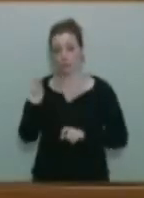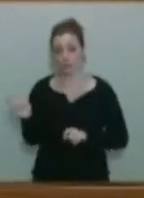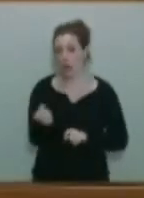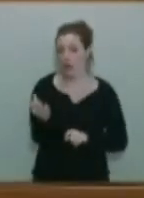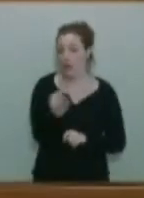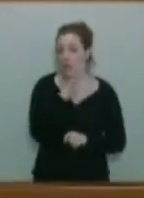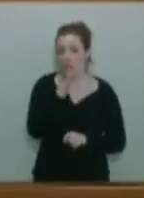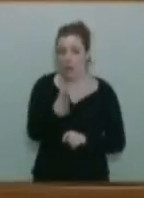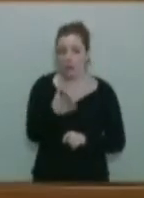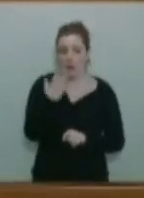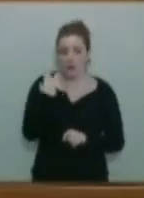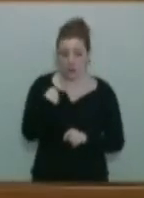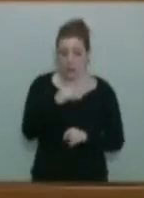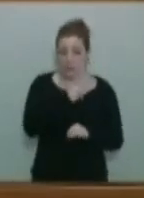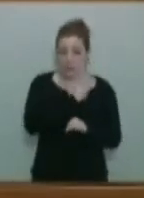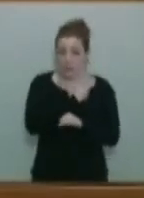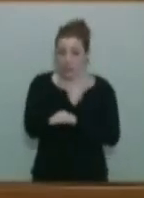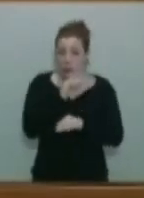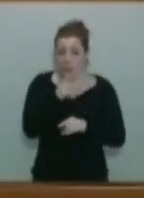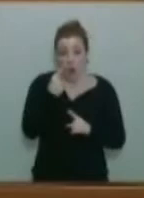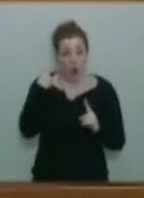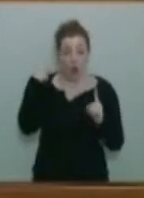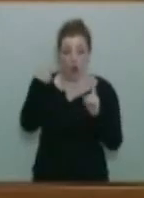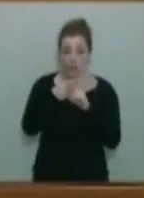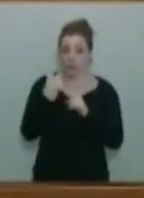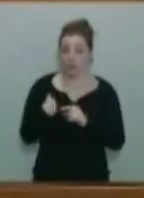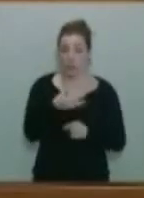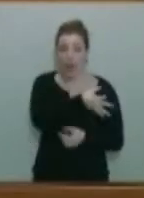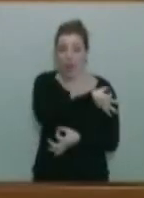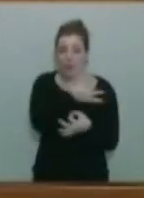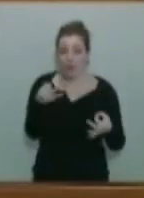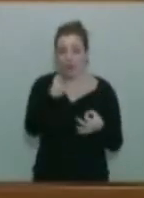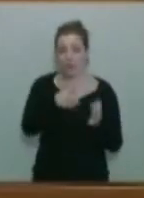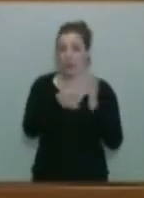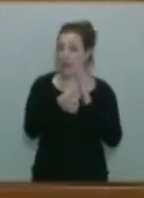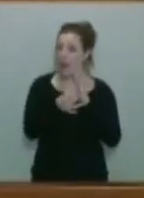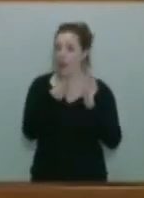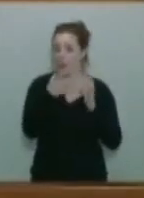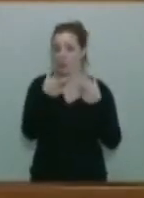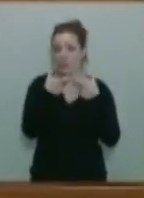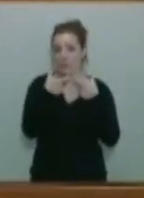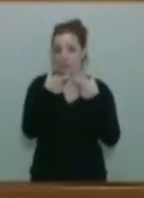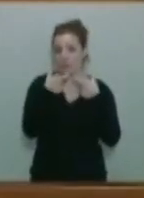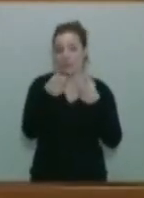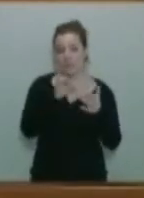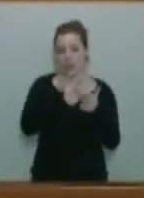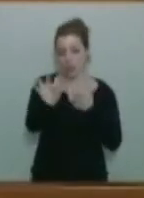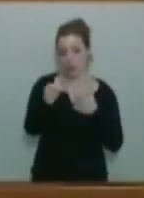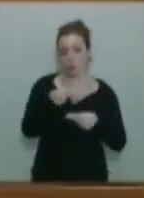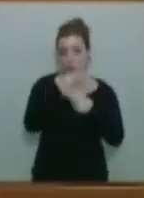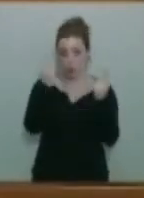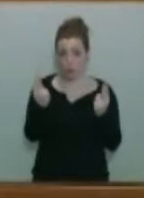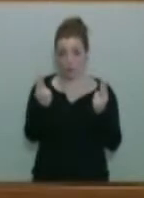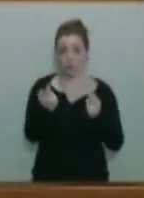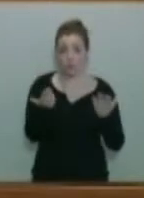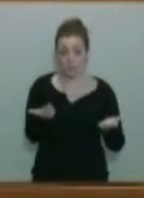redimensional el entramado institucional con el fin de garantizar la eficiencia y la calidad en la prestación de los servicios públicos actuales. Como hemos dicho